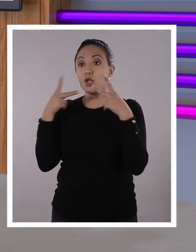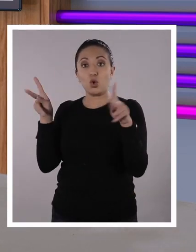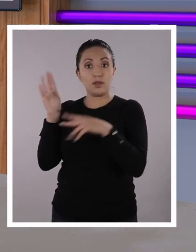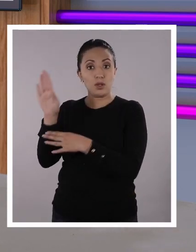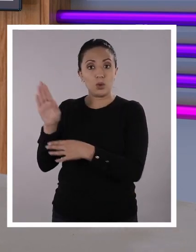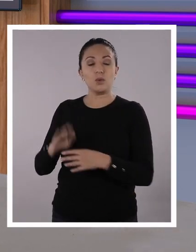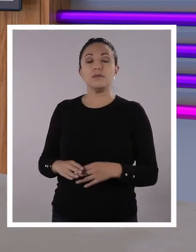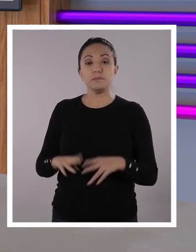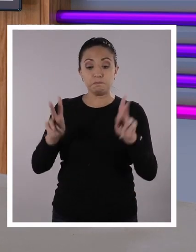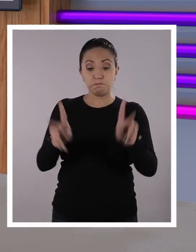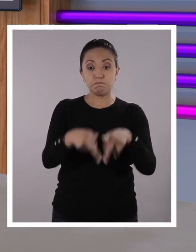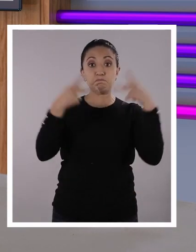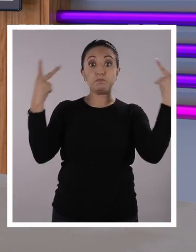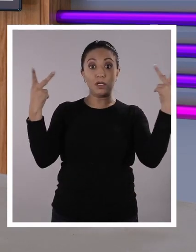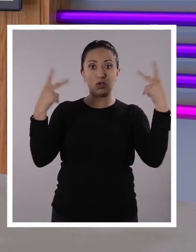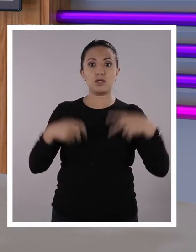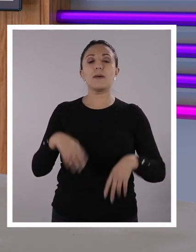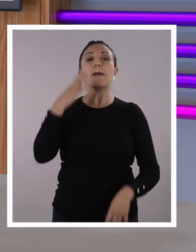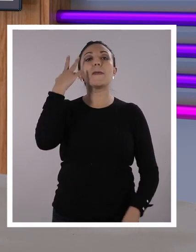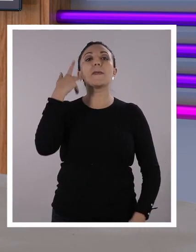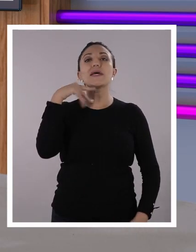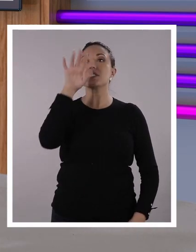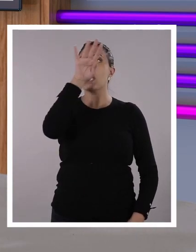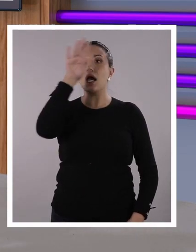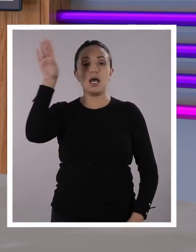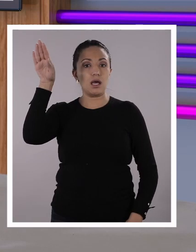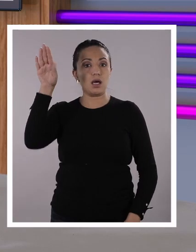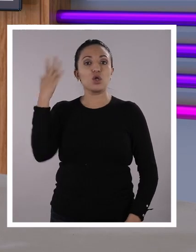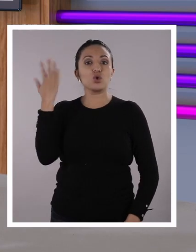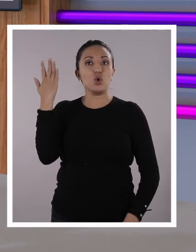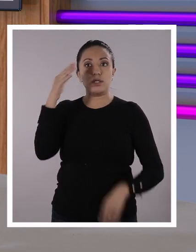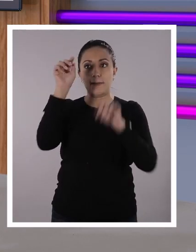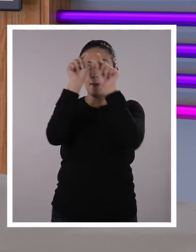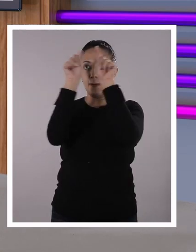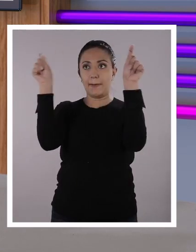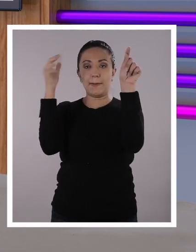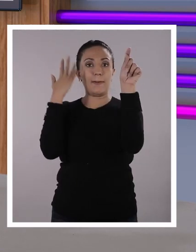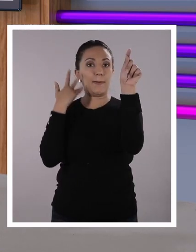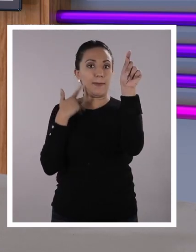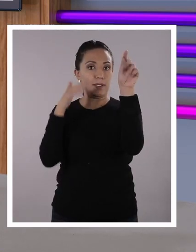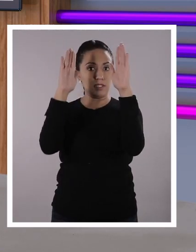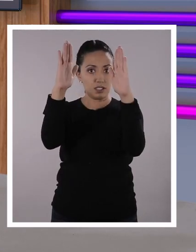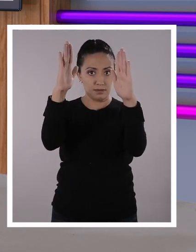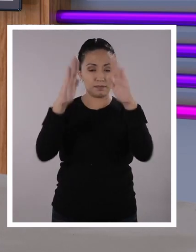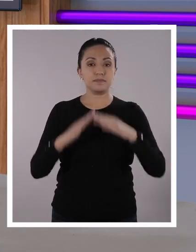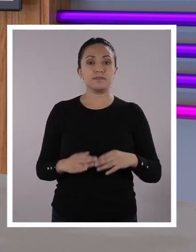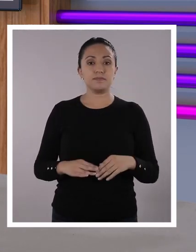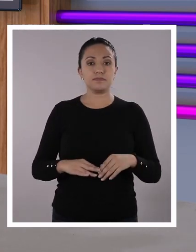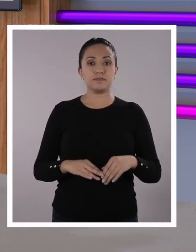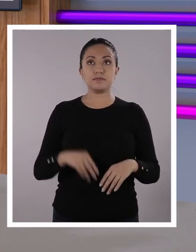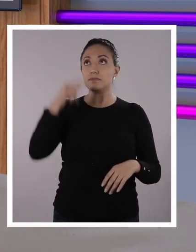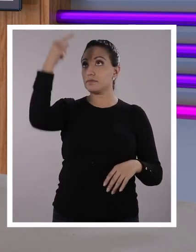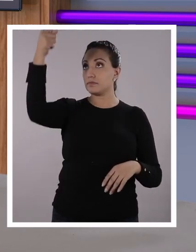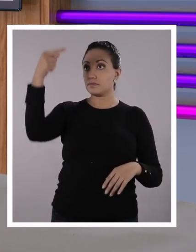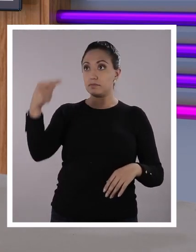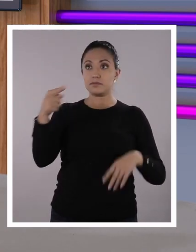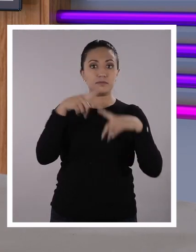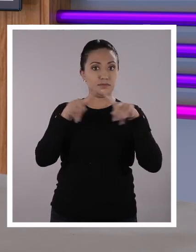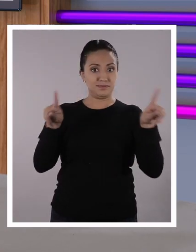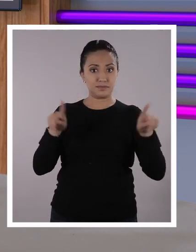aquí la fecha del artículo que está publicado en este diario. Listo. De acuerdo. Mira la diferencia.